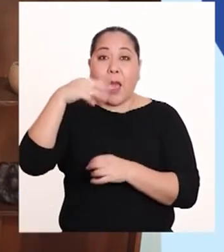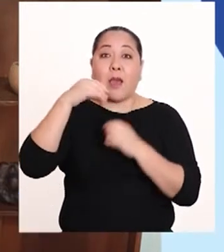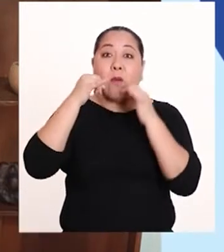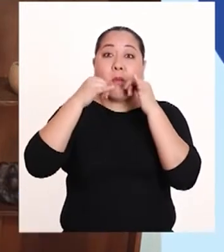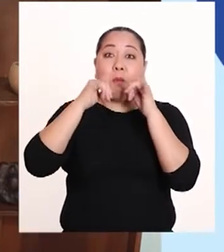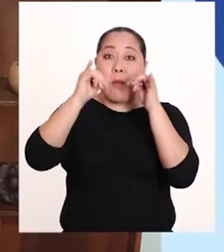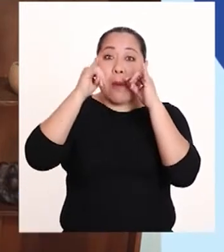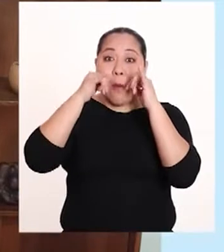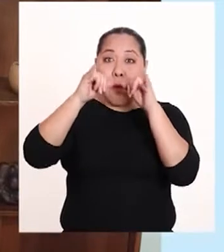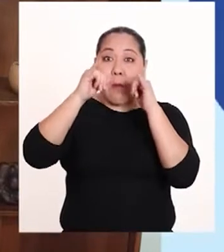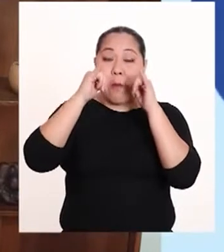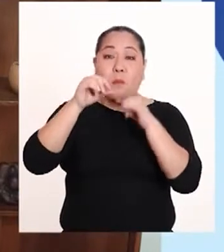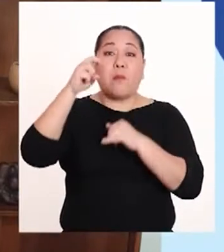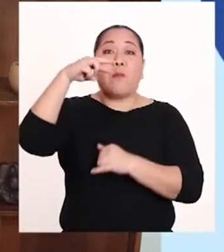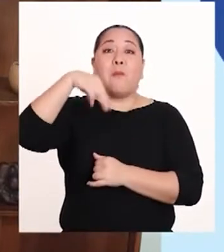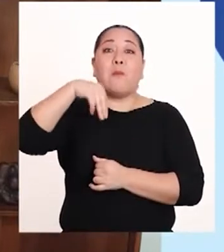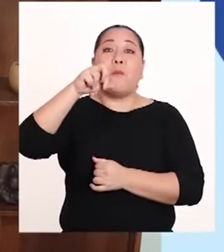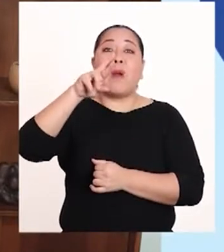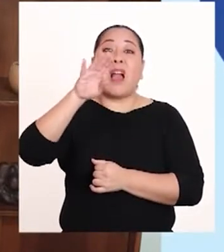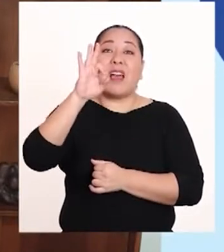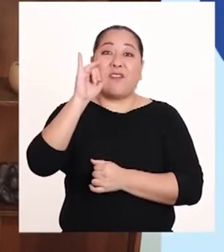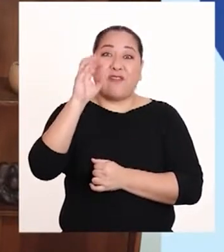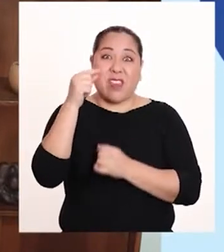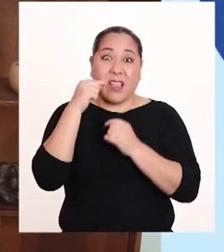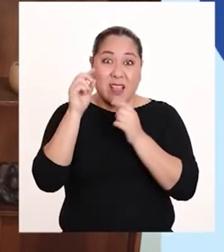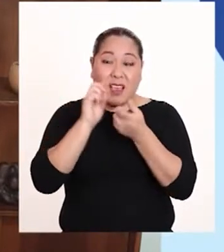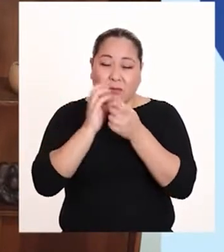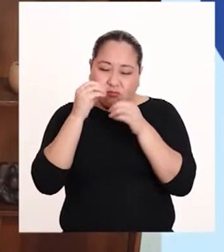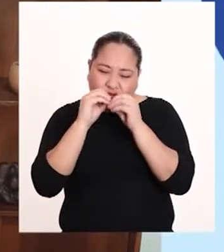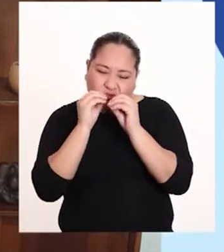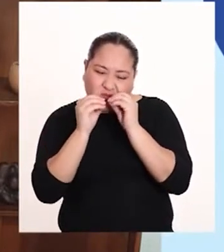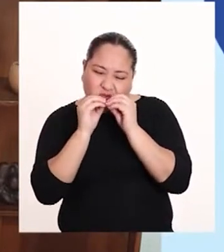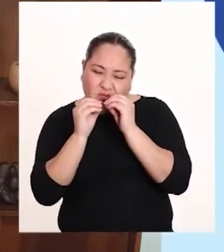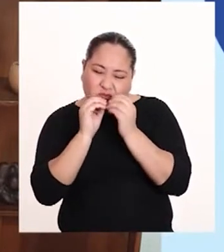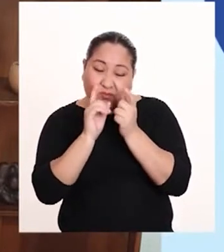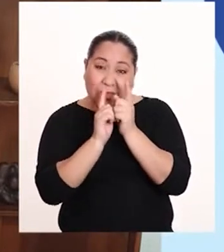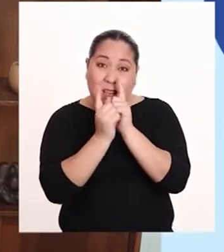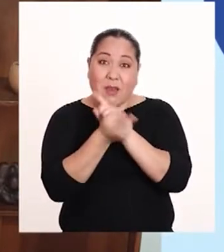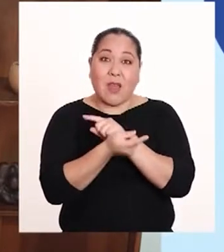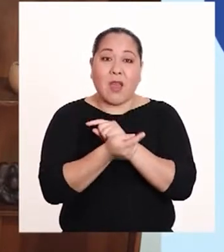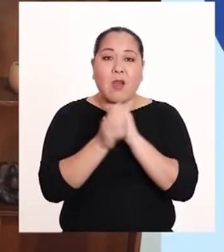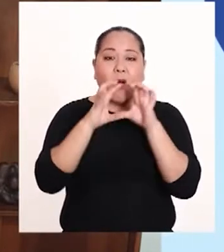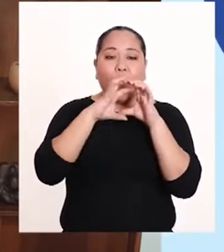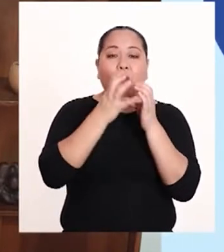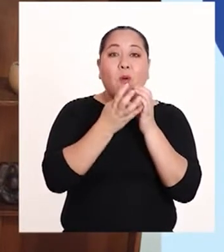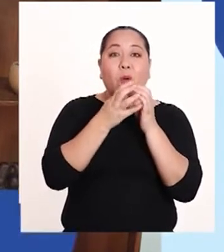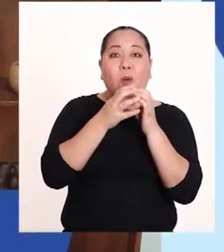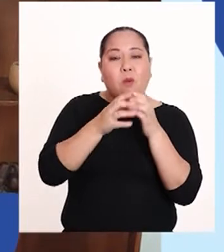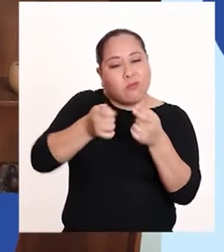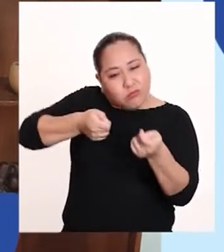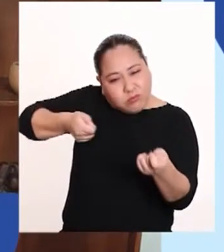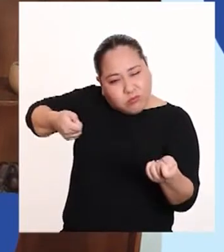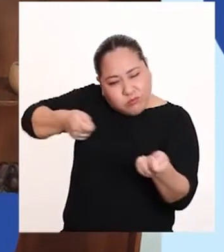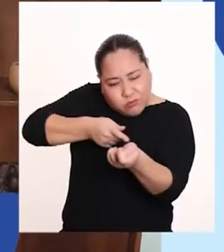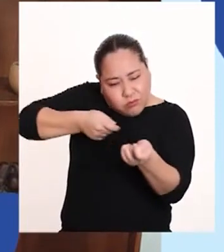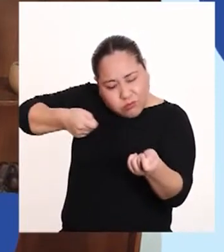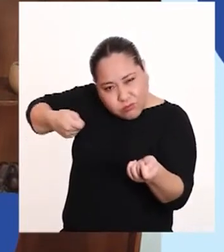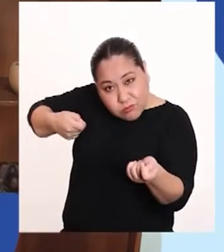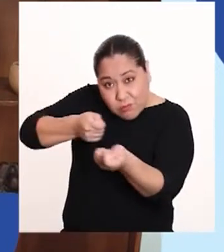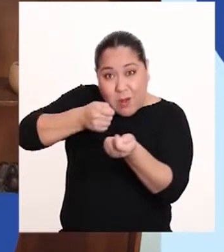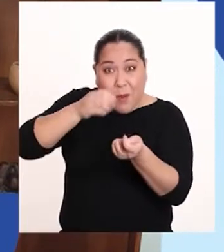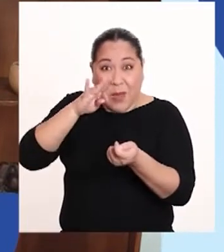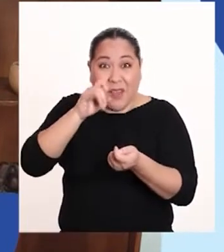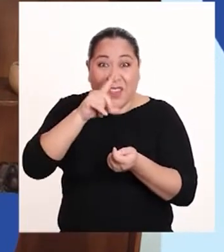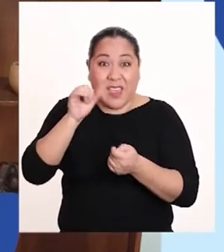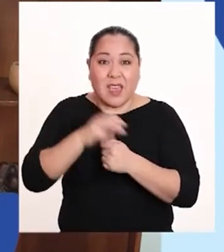material duro presente en la dentina de los dientes de los vertebrados, para fabricar bolas de billar, empezó a trabajar